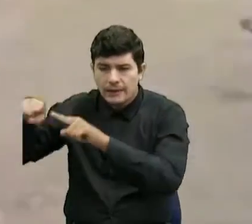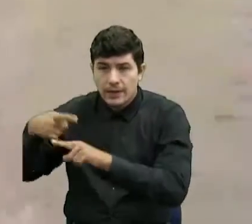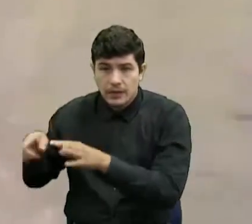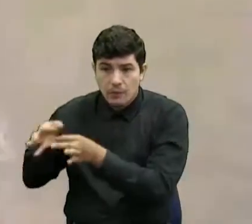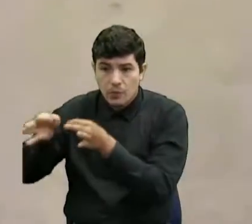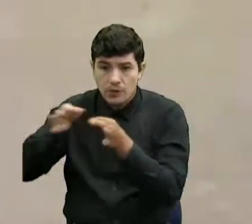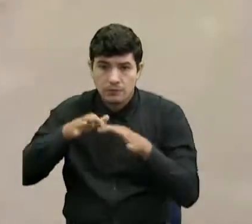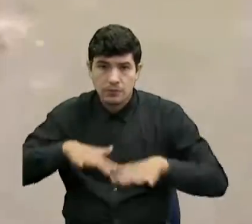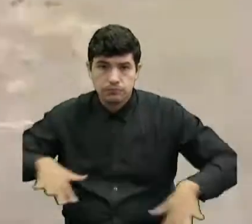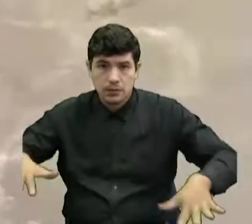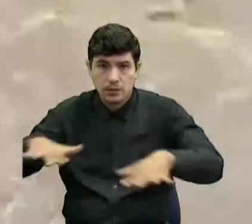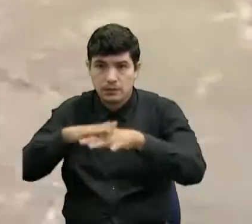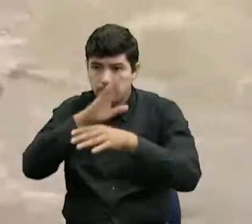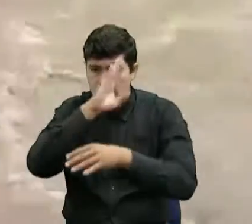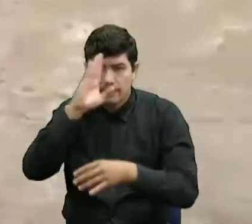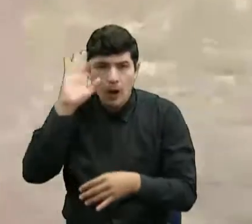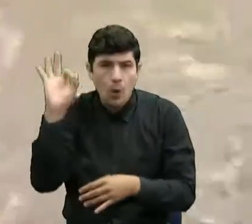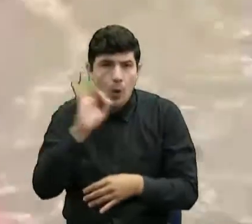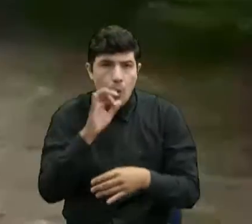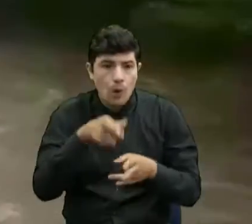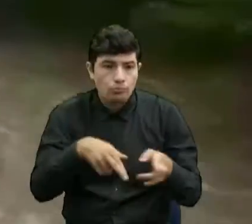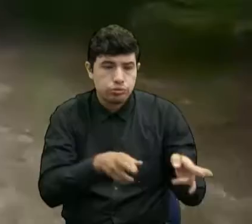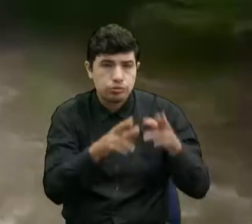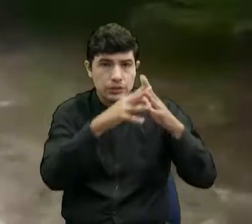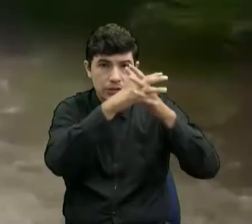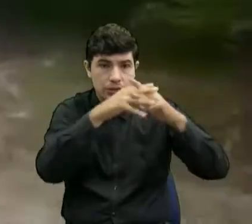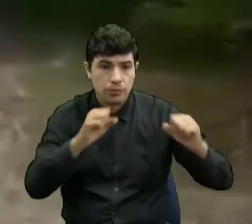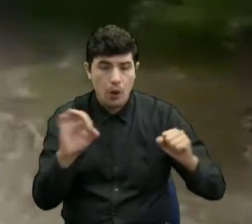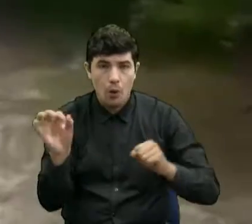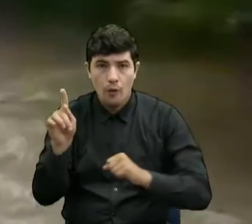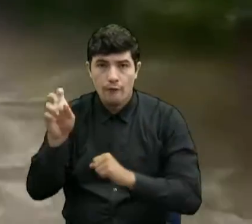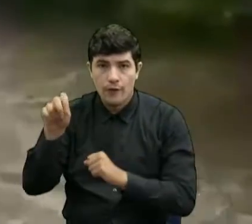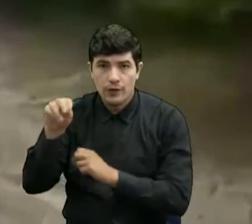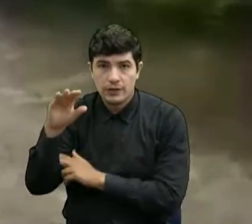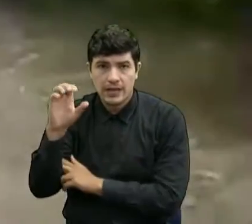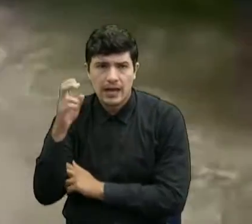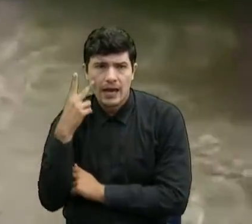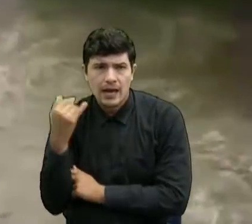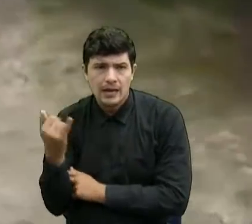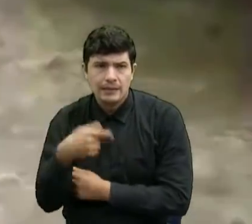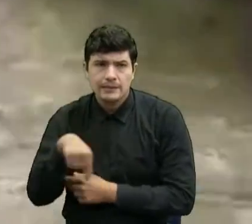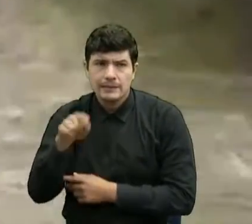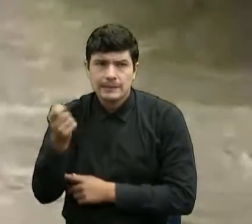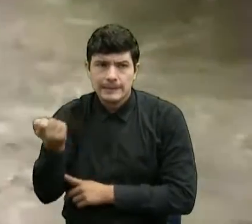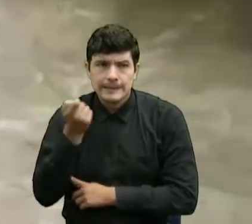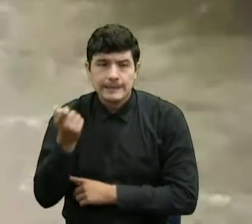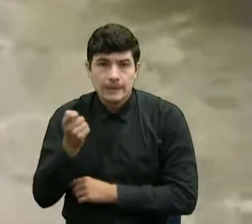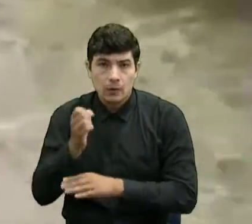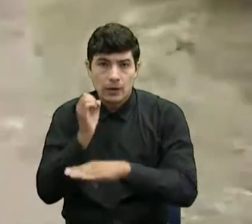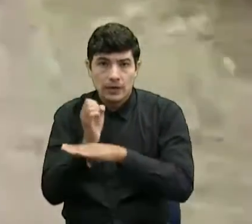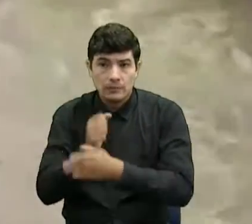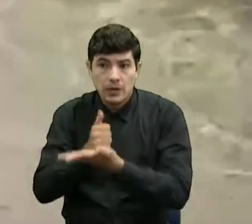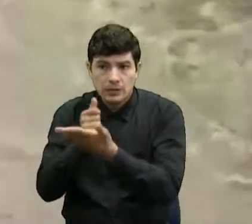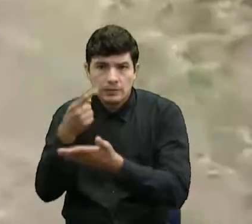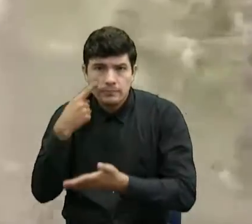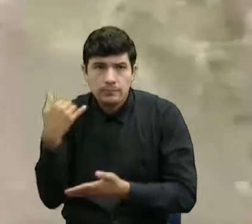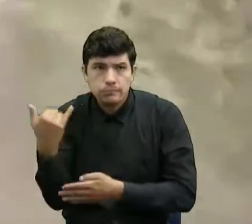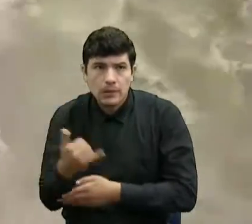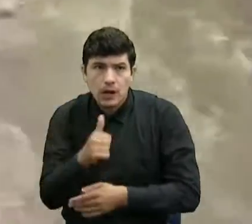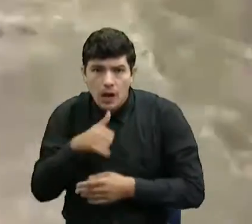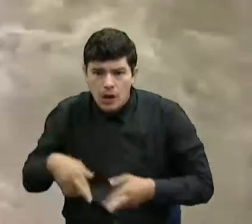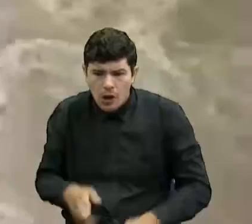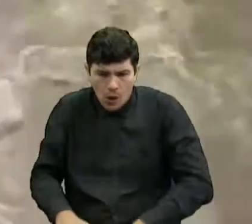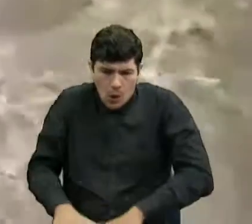provincia de Guanentá y ríos como Chicamocha y Fonse, han generado alerta en las autoridades y organismos de socorro por posibles crecidas